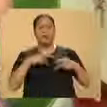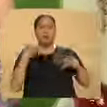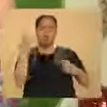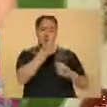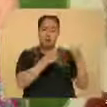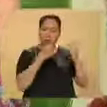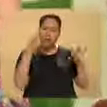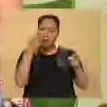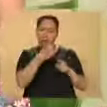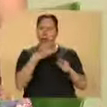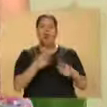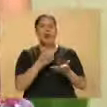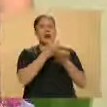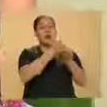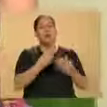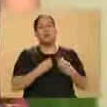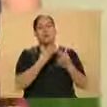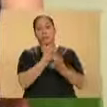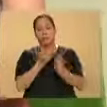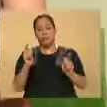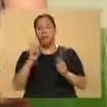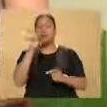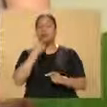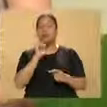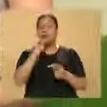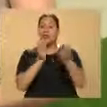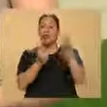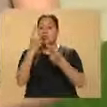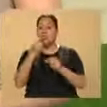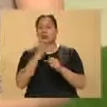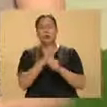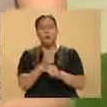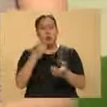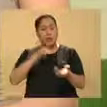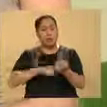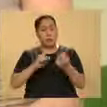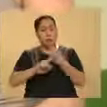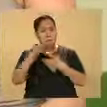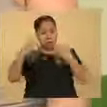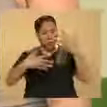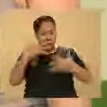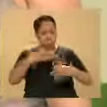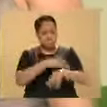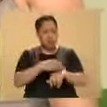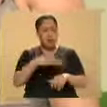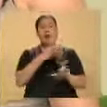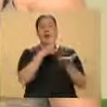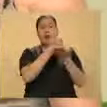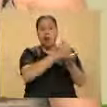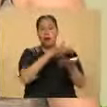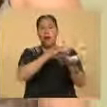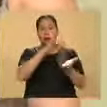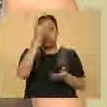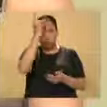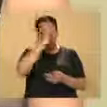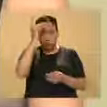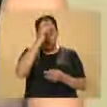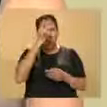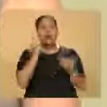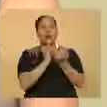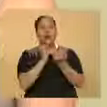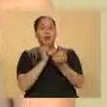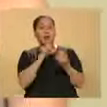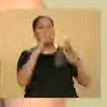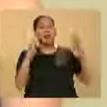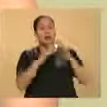ayuda para vivir en libertad. Las mujeres que han sufrido de violencia familiar y sus hijos reciben apoyo psicológico y materia